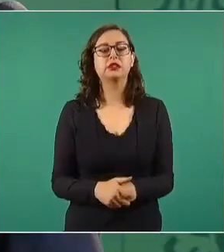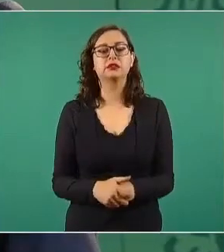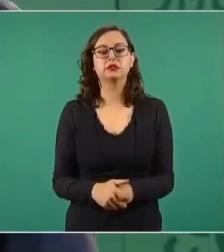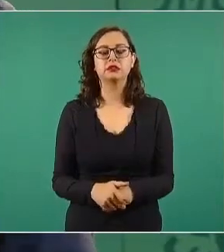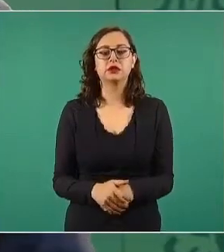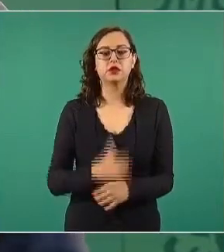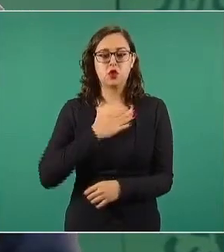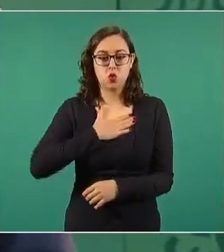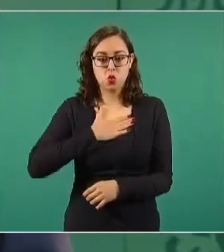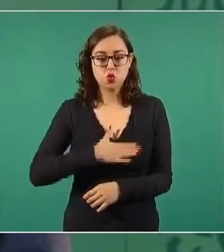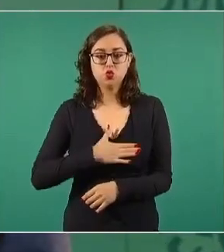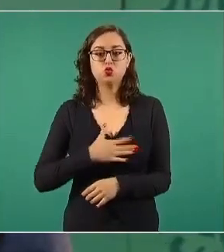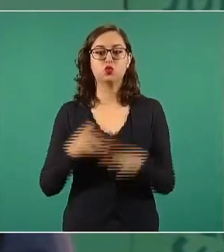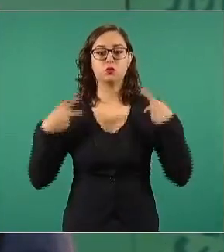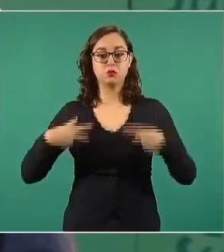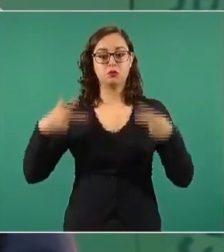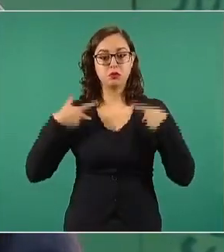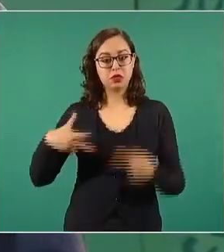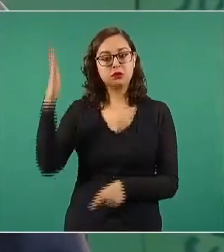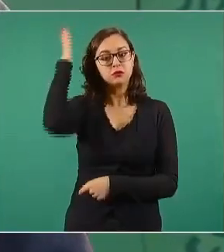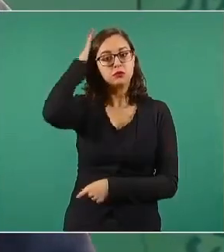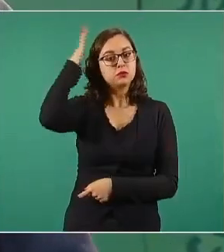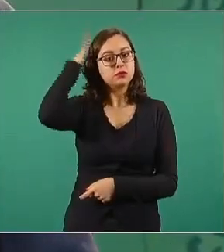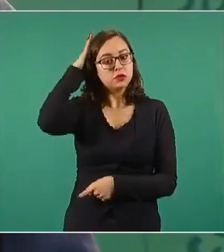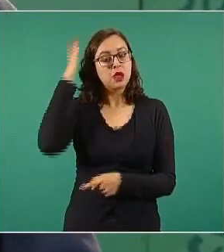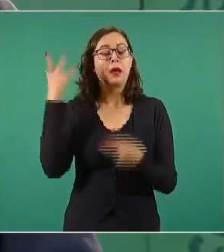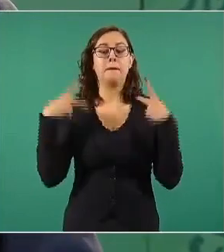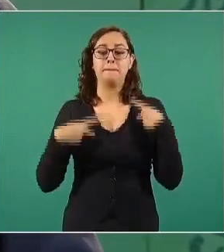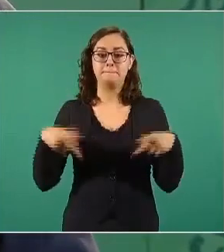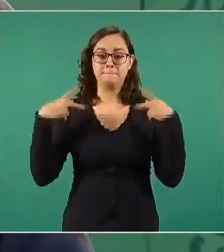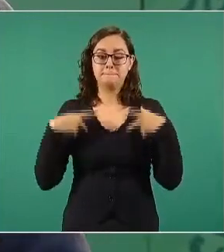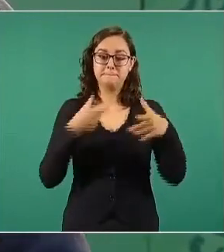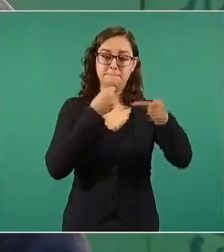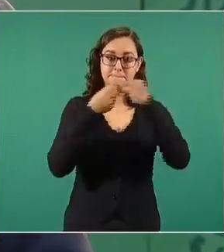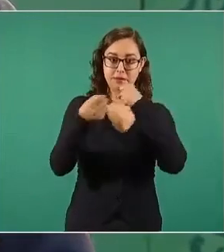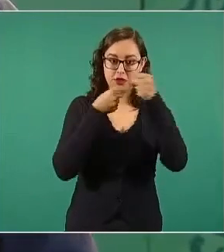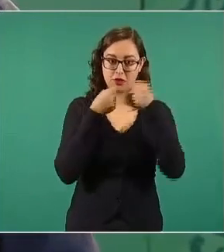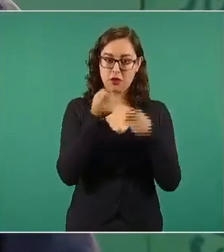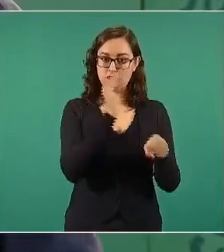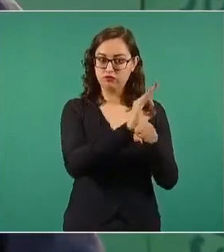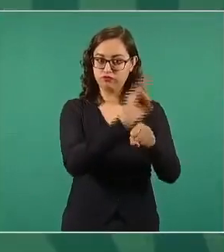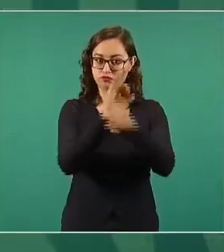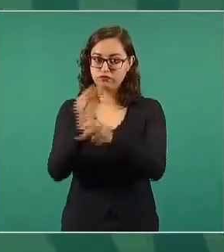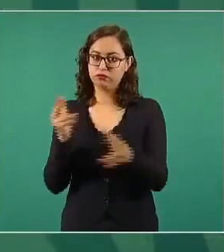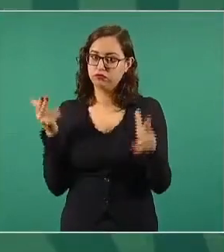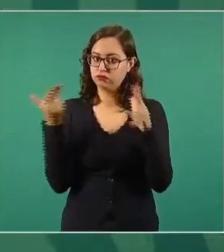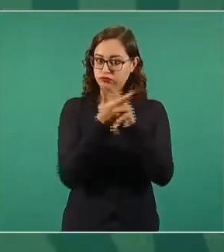a los dirigentes sociales, a los periodistas, que no haya estos asesinatos,